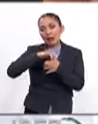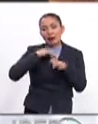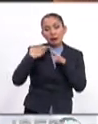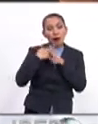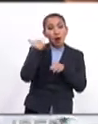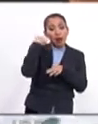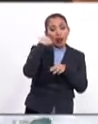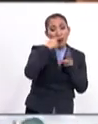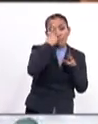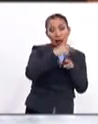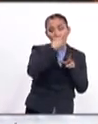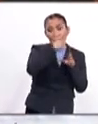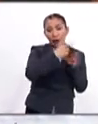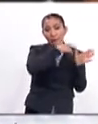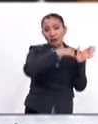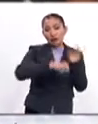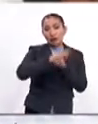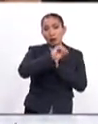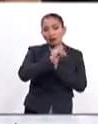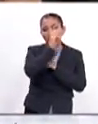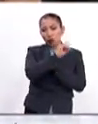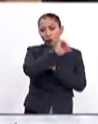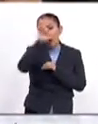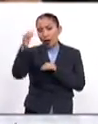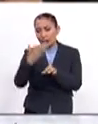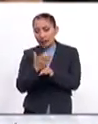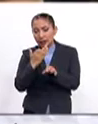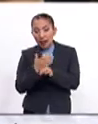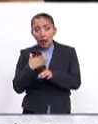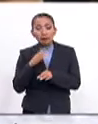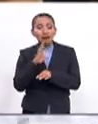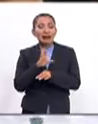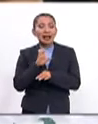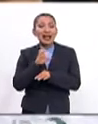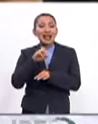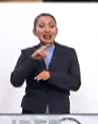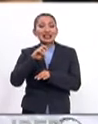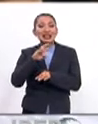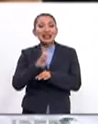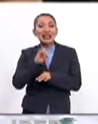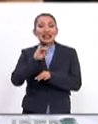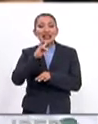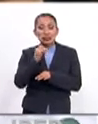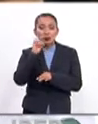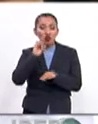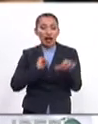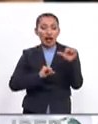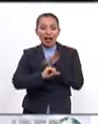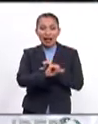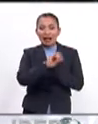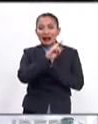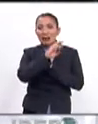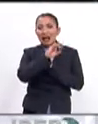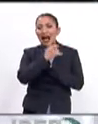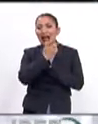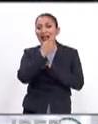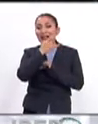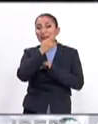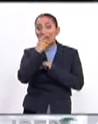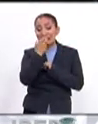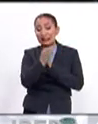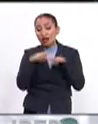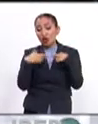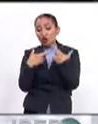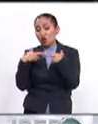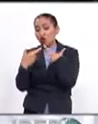la celebrada en Guadalajara, México, en 1991. Tanto Enrique Iglesias como su sucesora, Rebeca Grinspan, destacaron que las cumbres